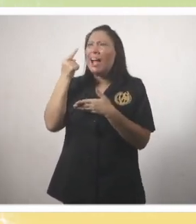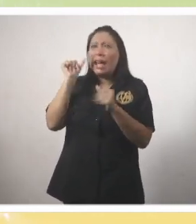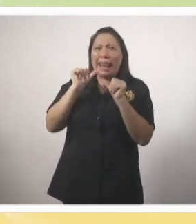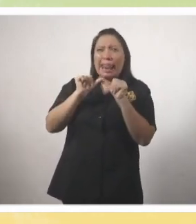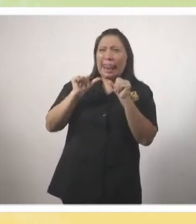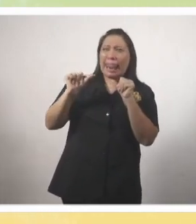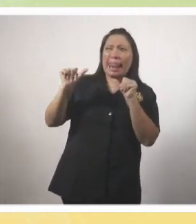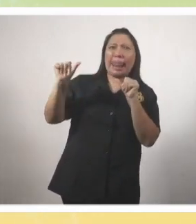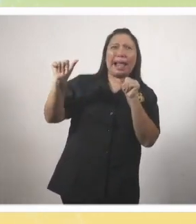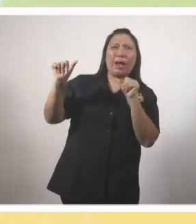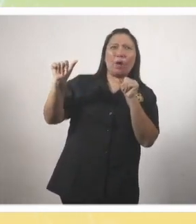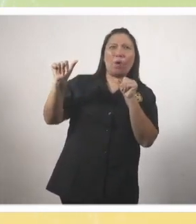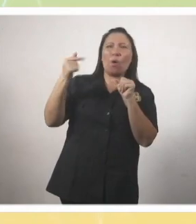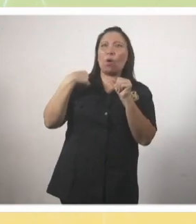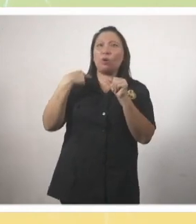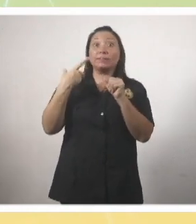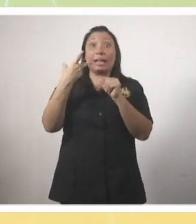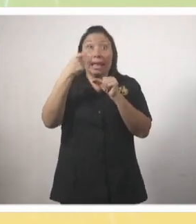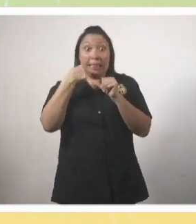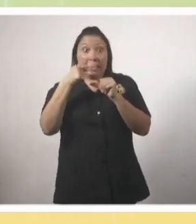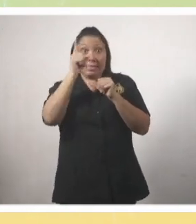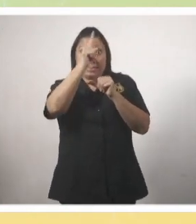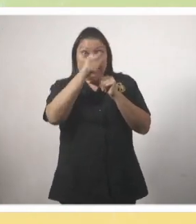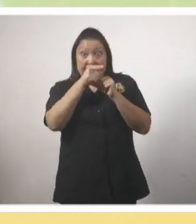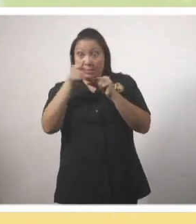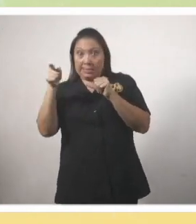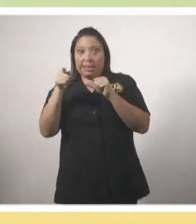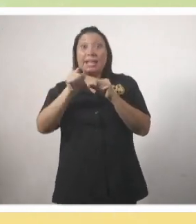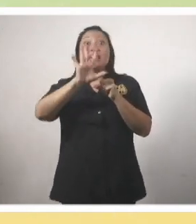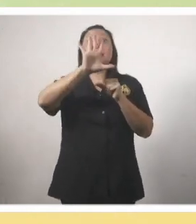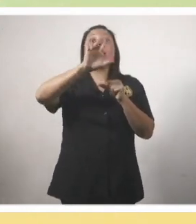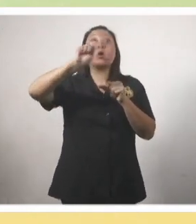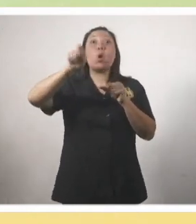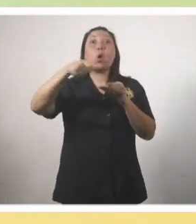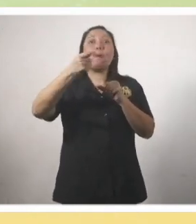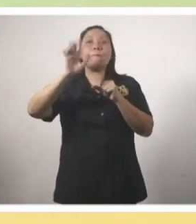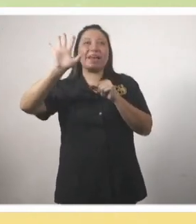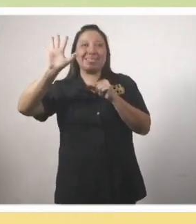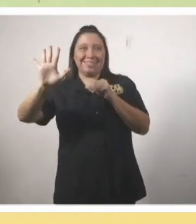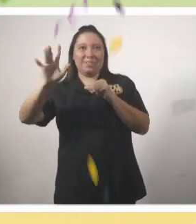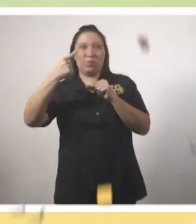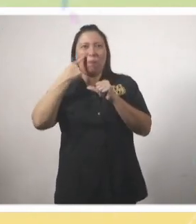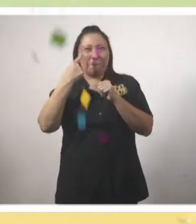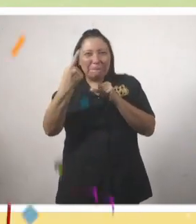lejos La coordenada en donde está es 5,5